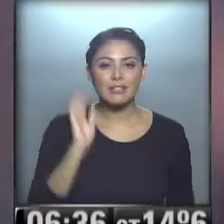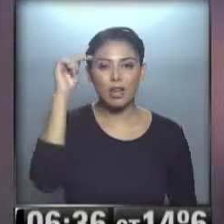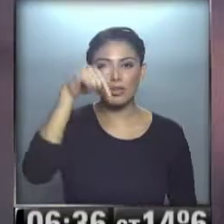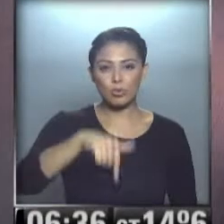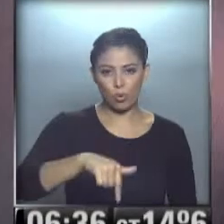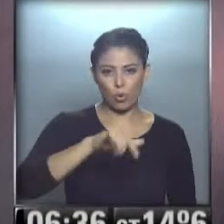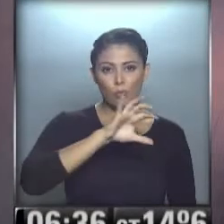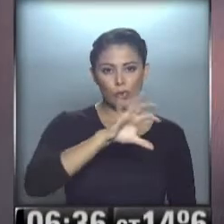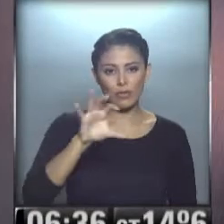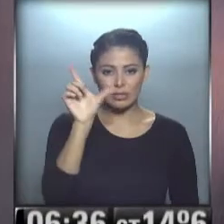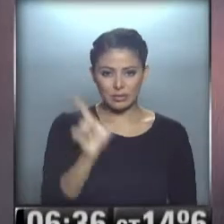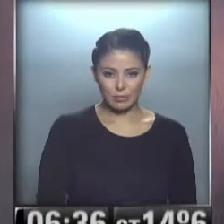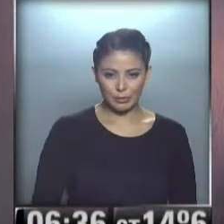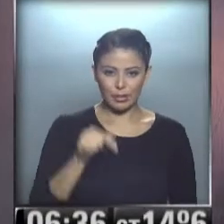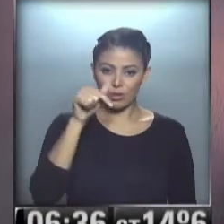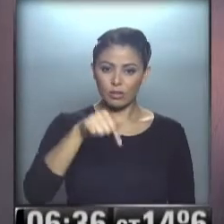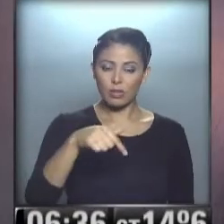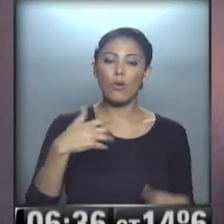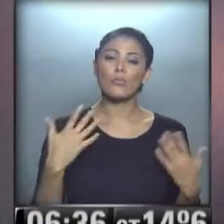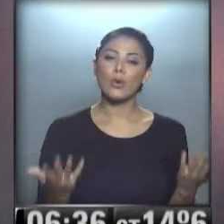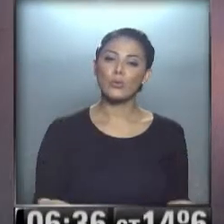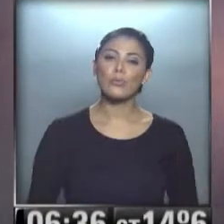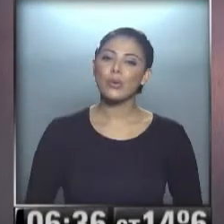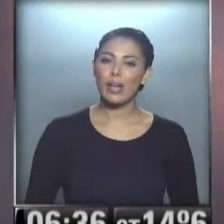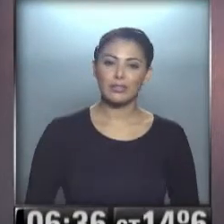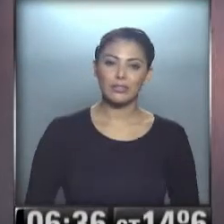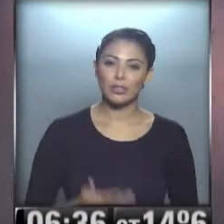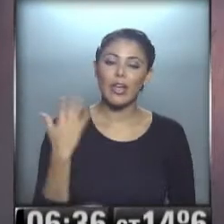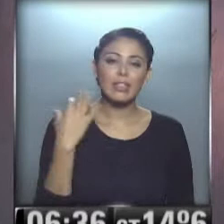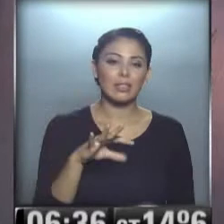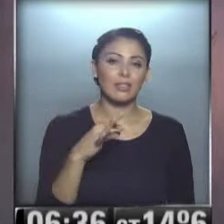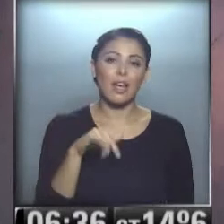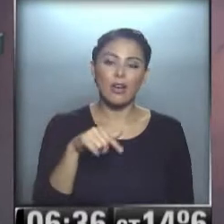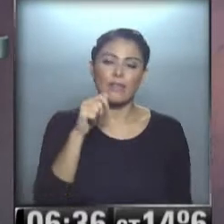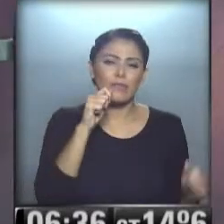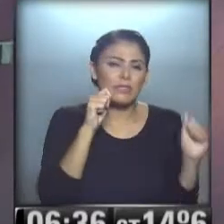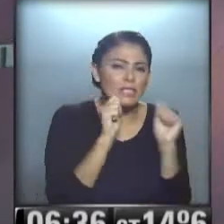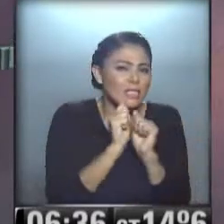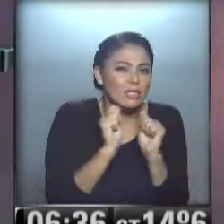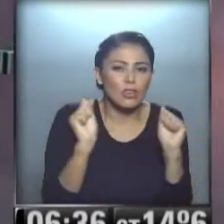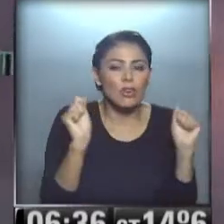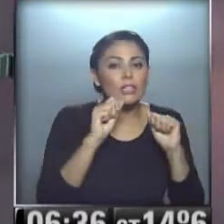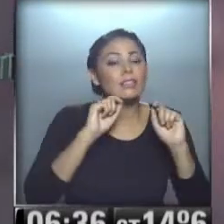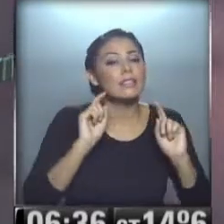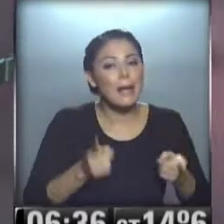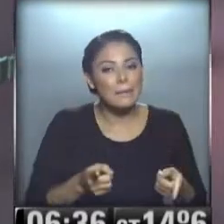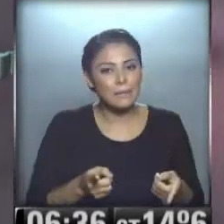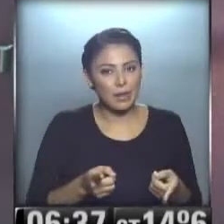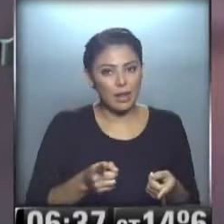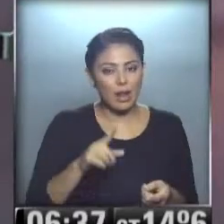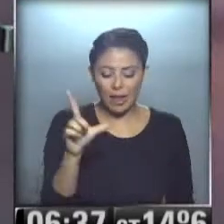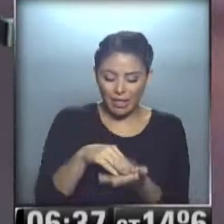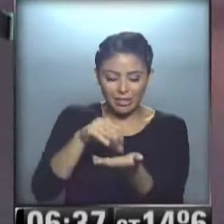sur... ...de la región patagónica... ...donde por supuesto no puede ser de otra manera... ...está haciendo frío. Además, en el sector